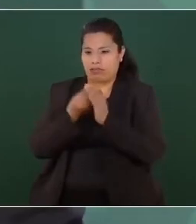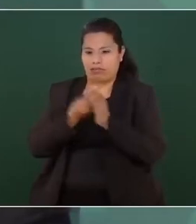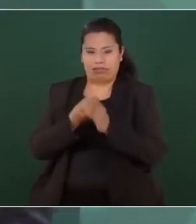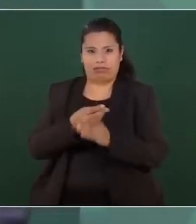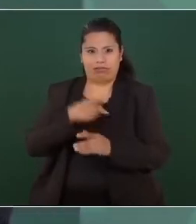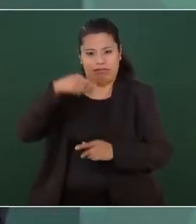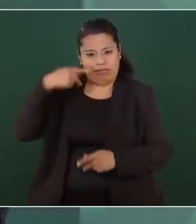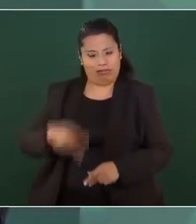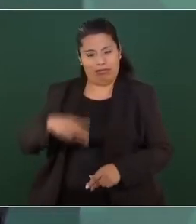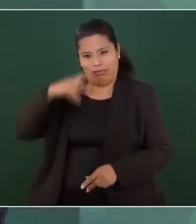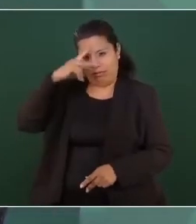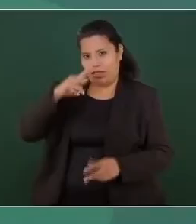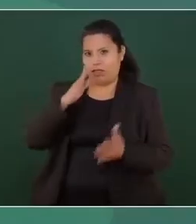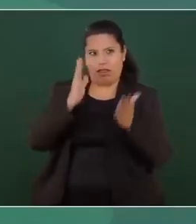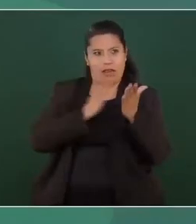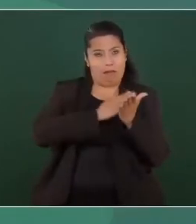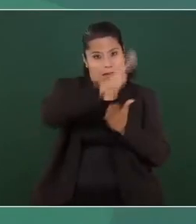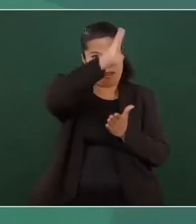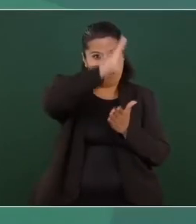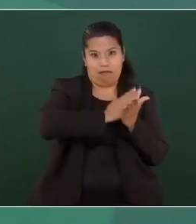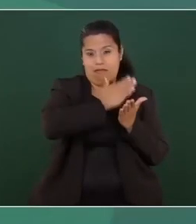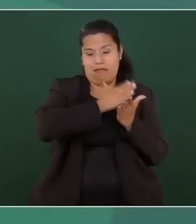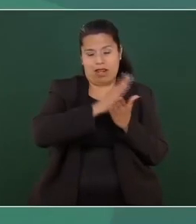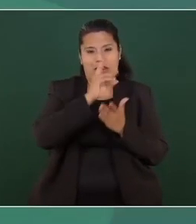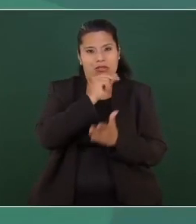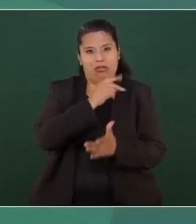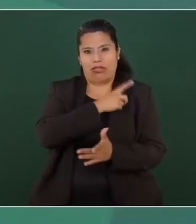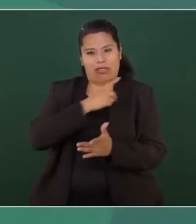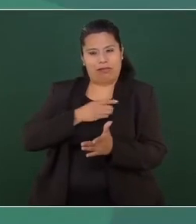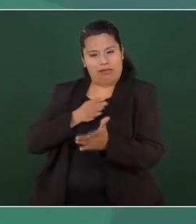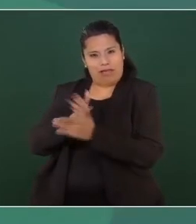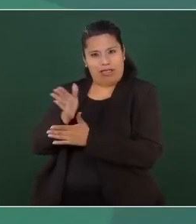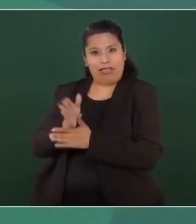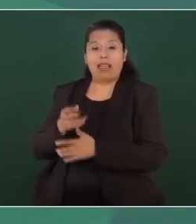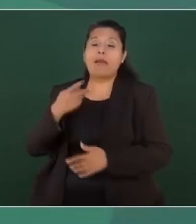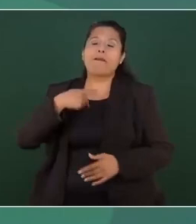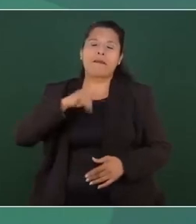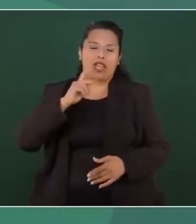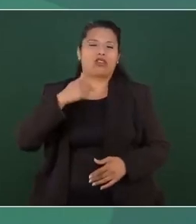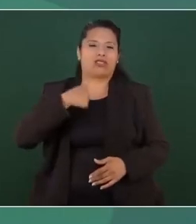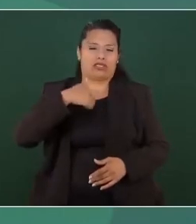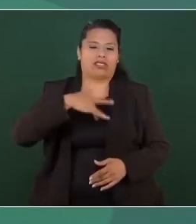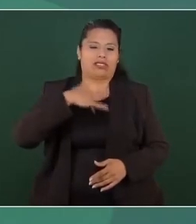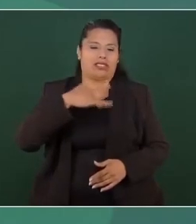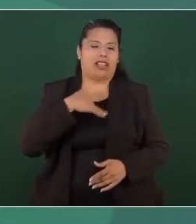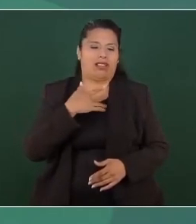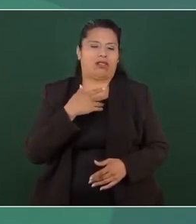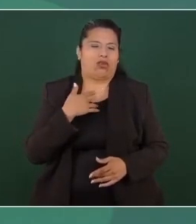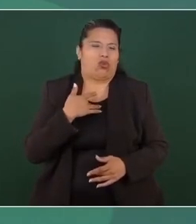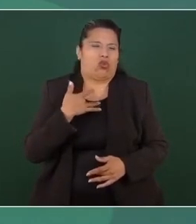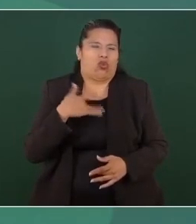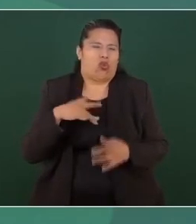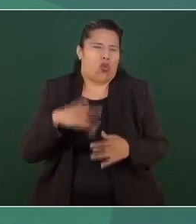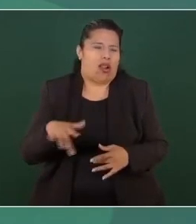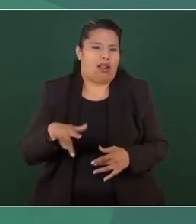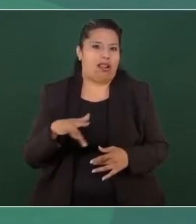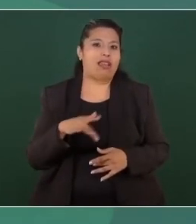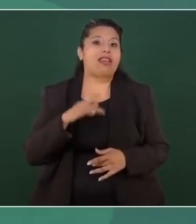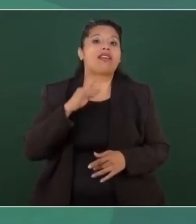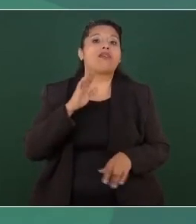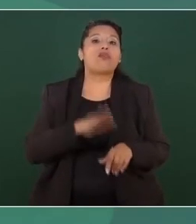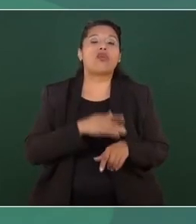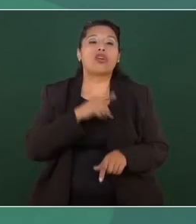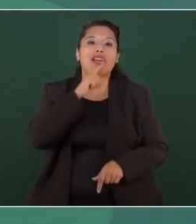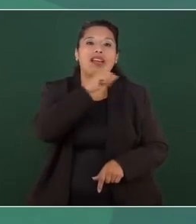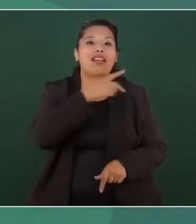nuestros, pero duele que tenga razón.